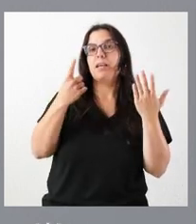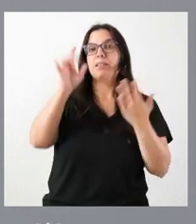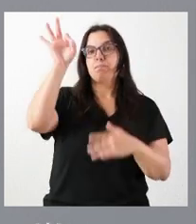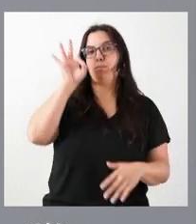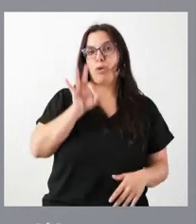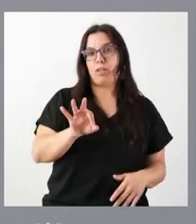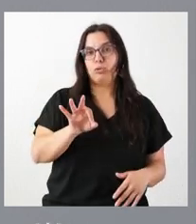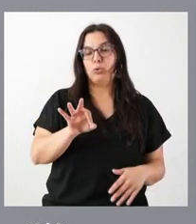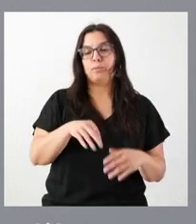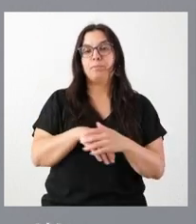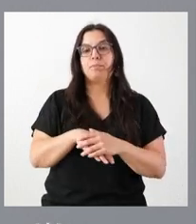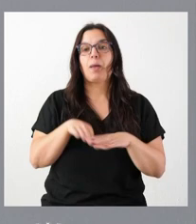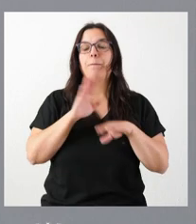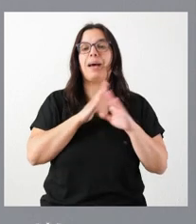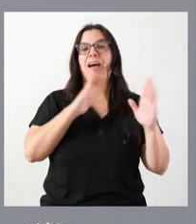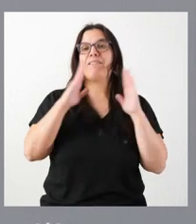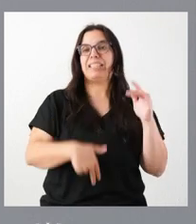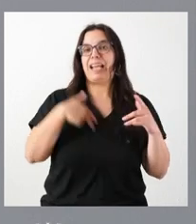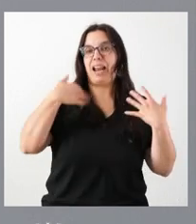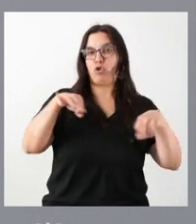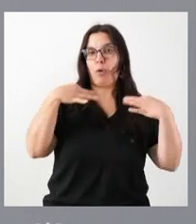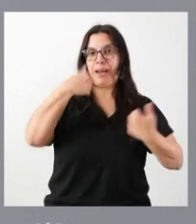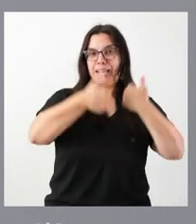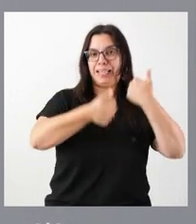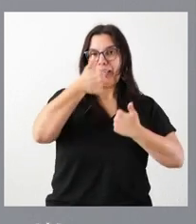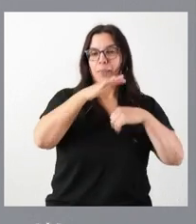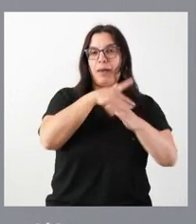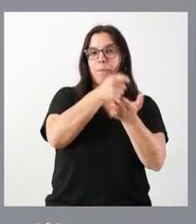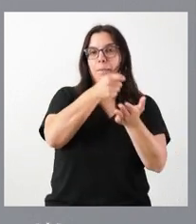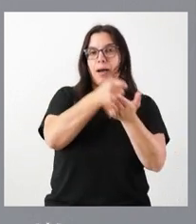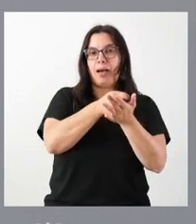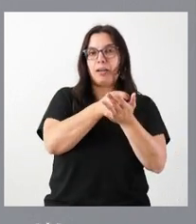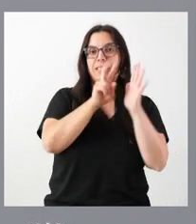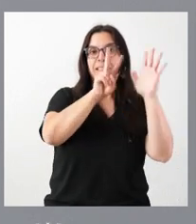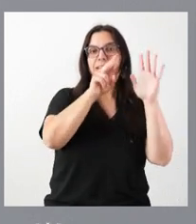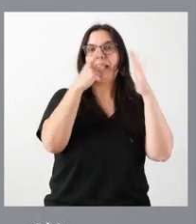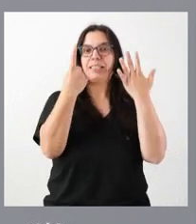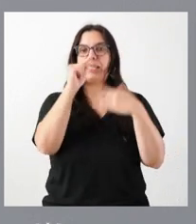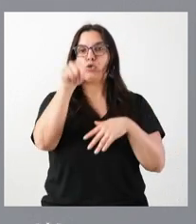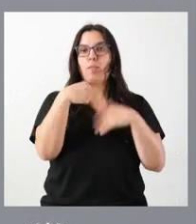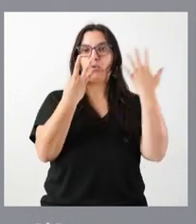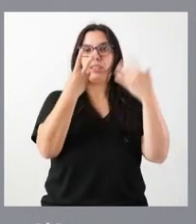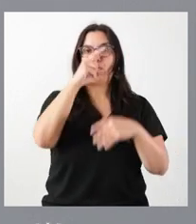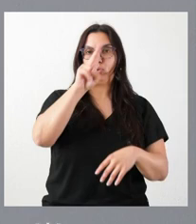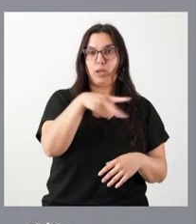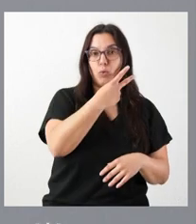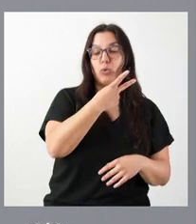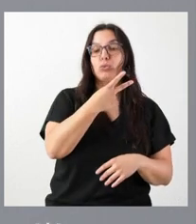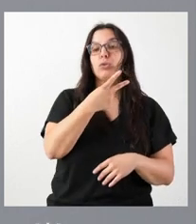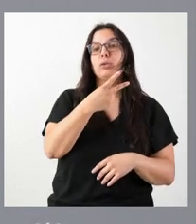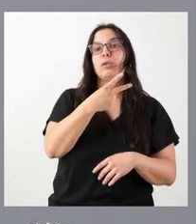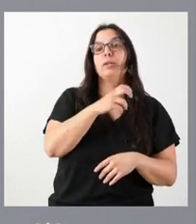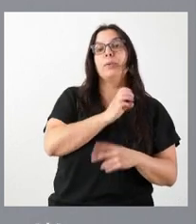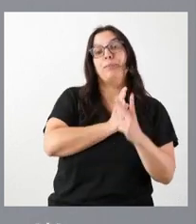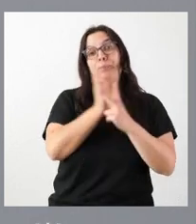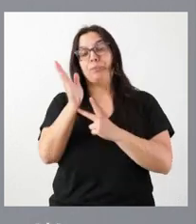en la fase general u ordinaria para pagar 76,82 euros y el descenso